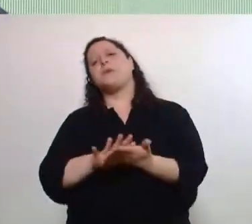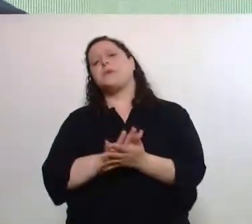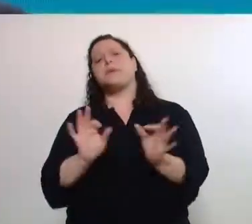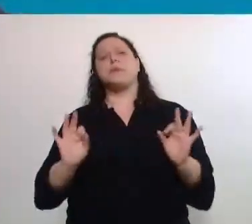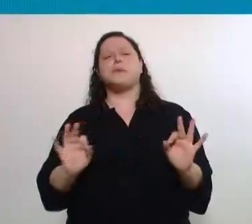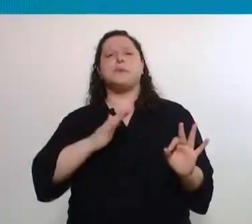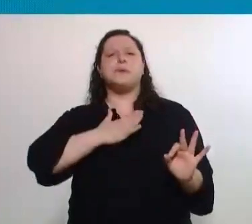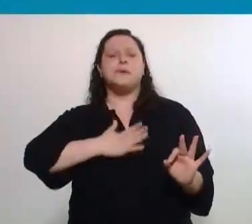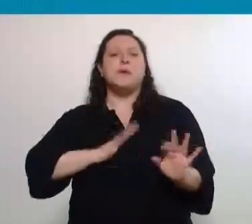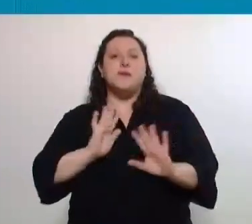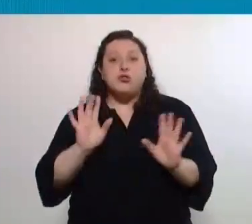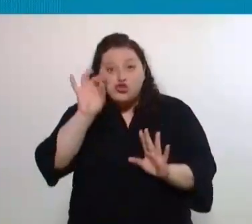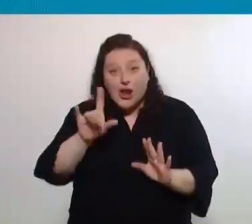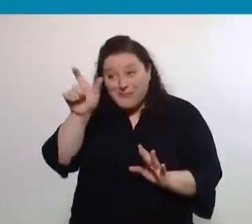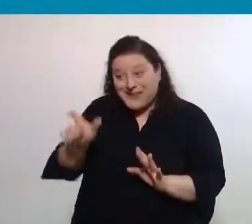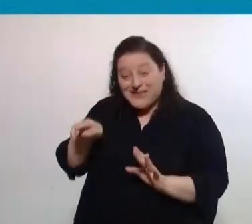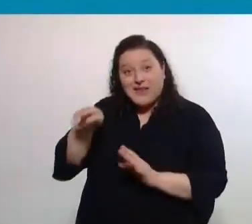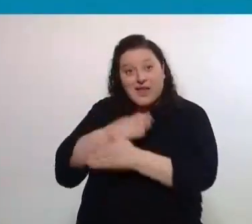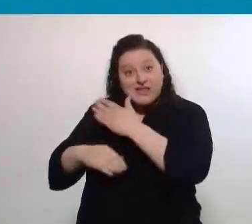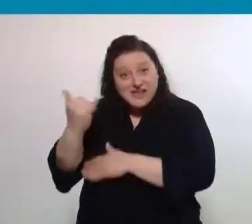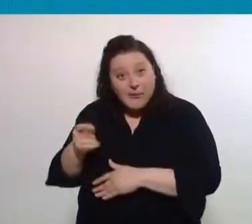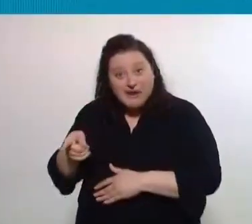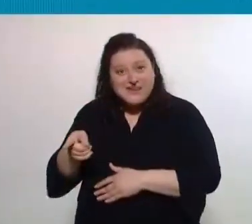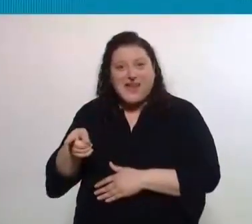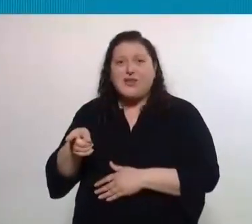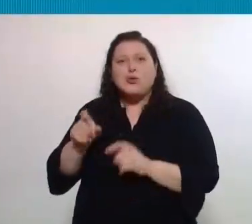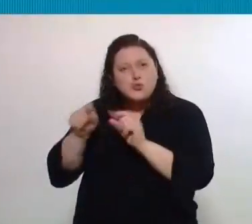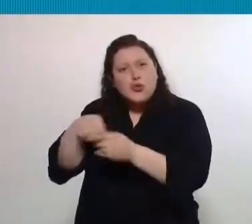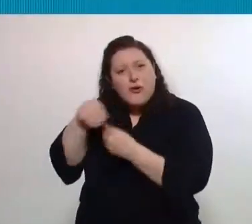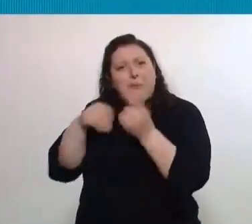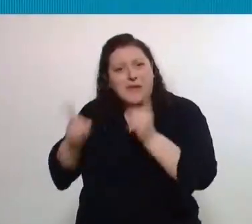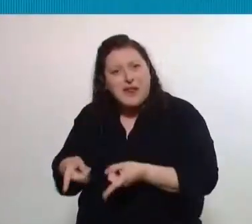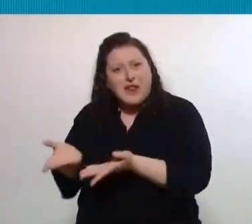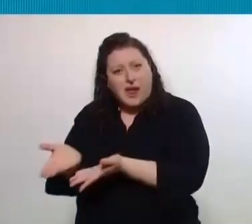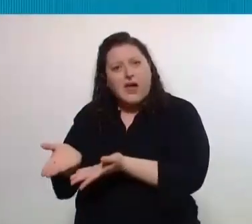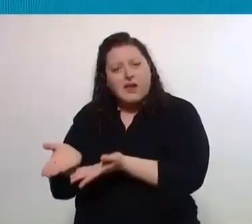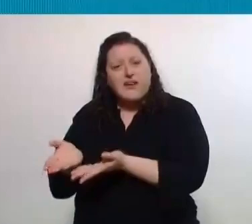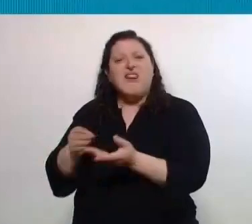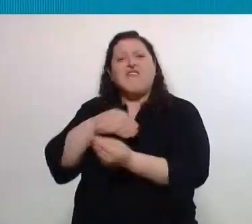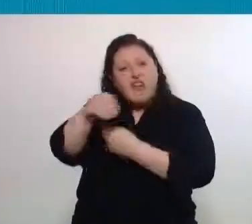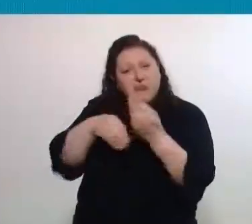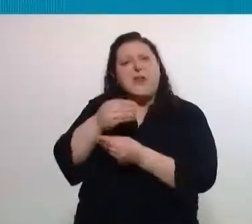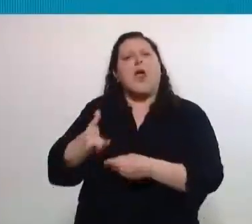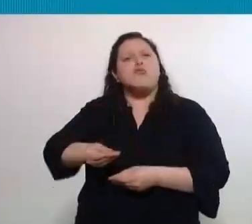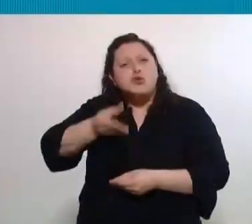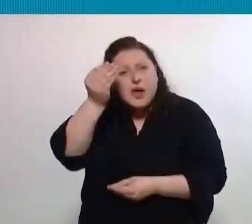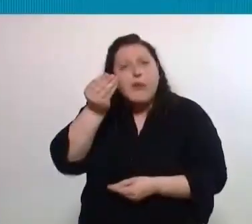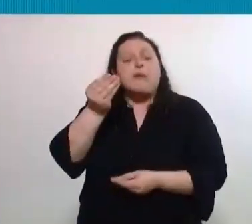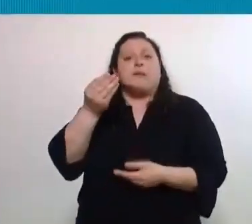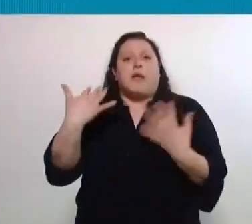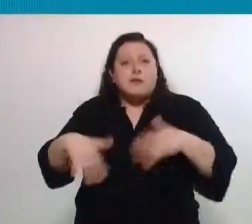no solamente de las personas con discapacidad, de las familias, de familias que a veces viven